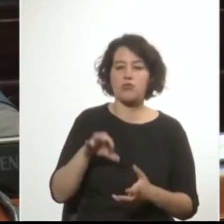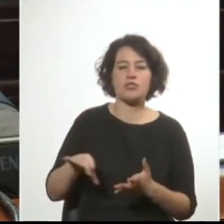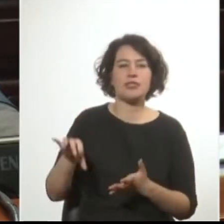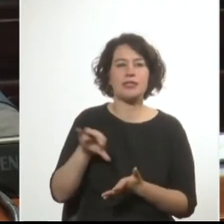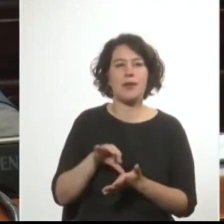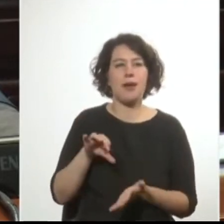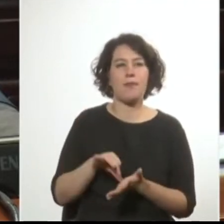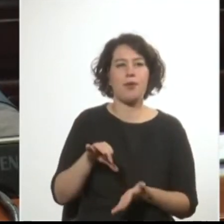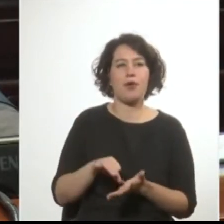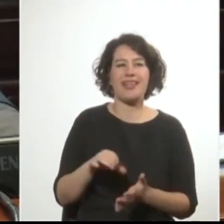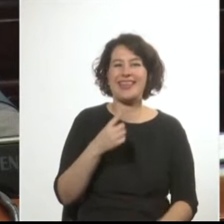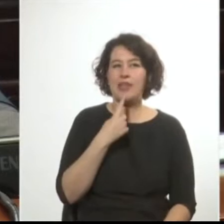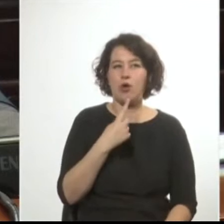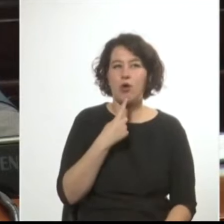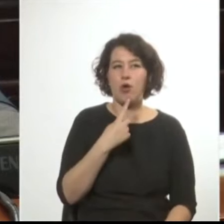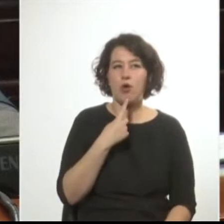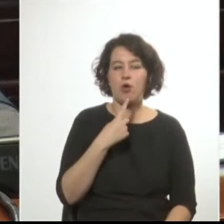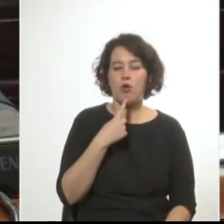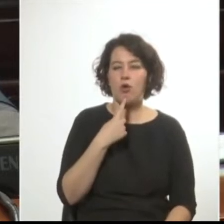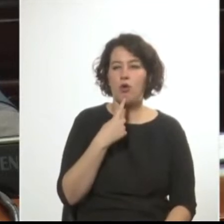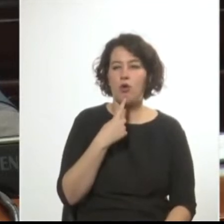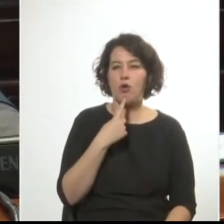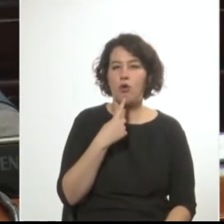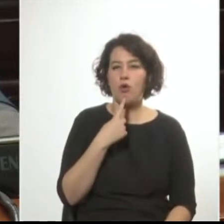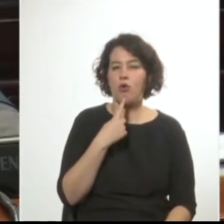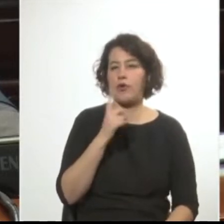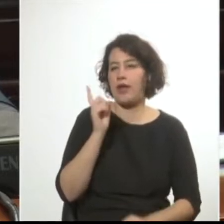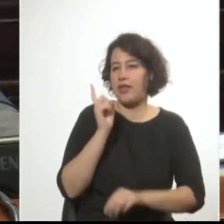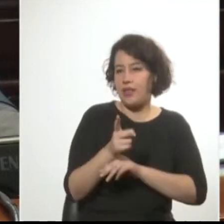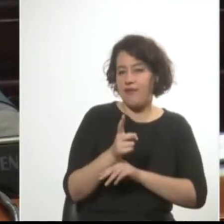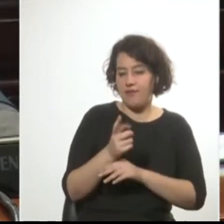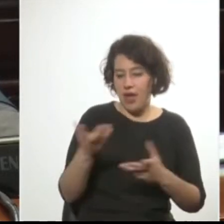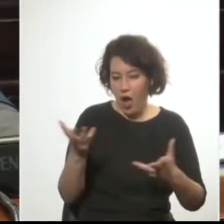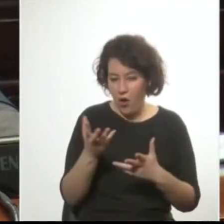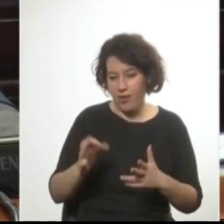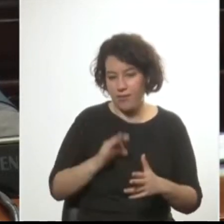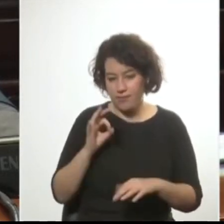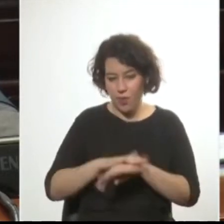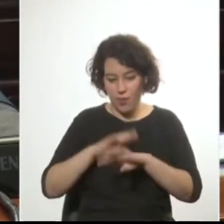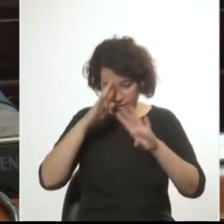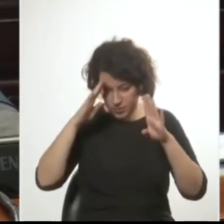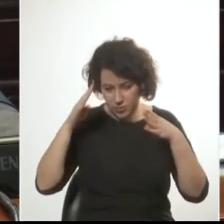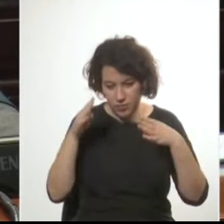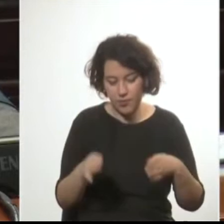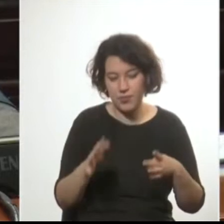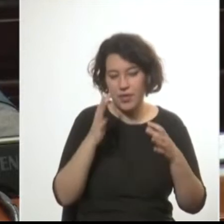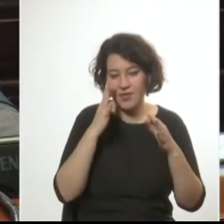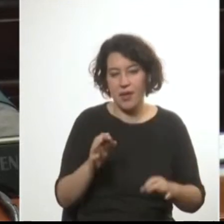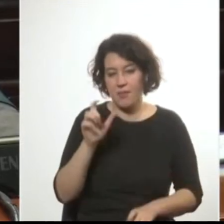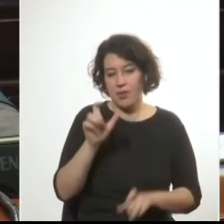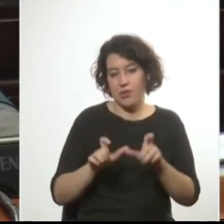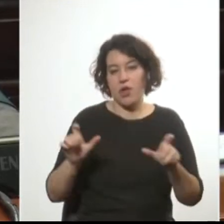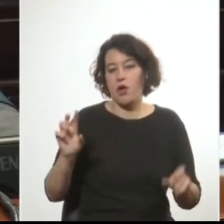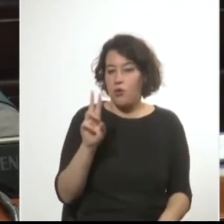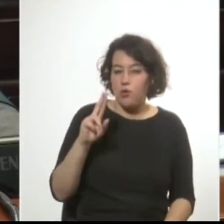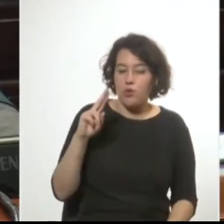político que esté a la altura de la obra que vivimos. En definitiva, que los uruguayos volvamos como